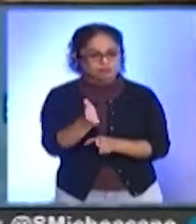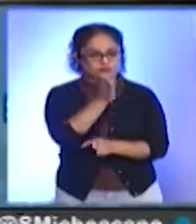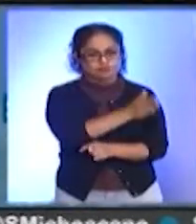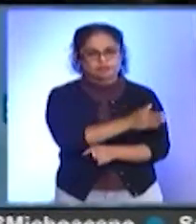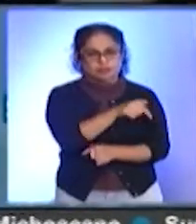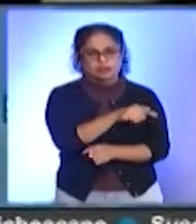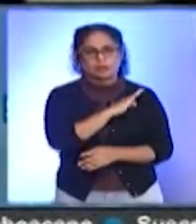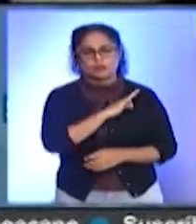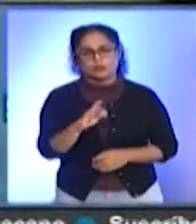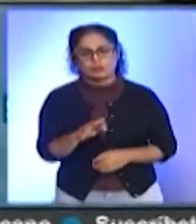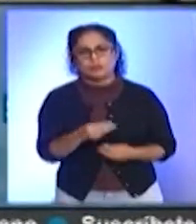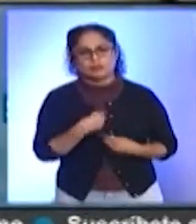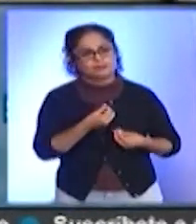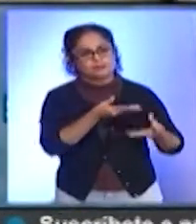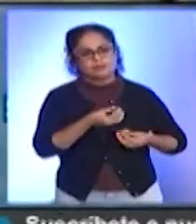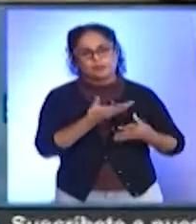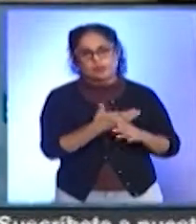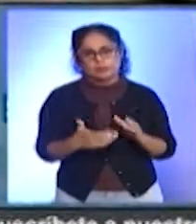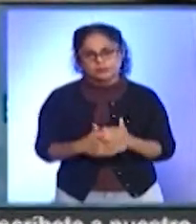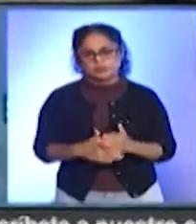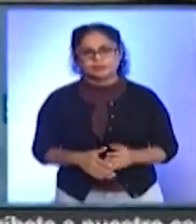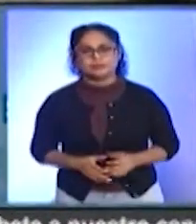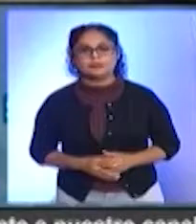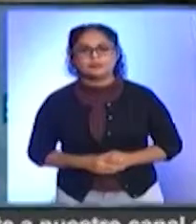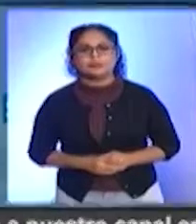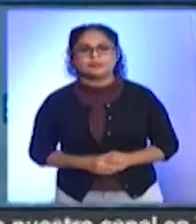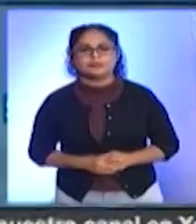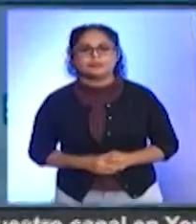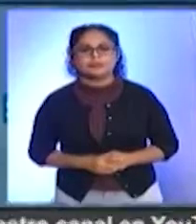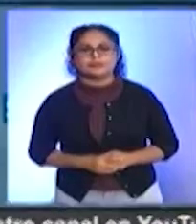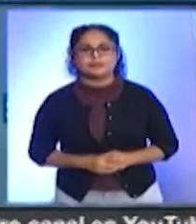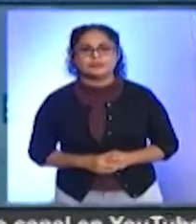Hospital de la Salud. Para SM Noticias, Mayra Hurtado.